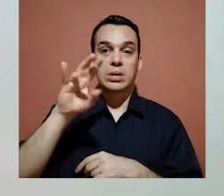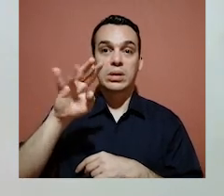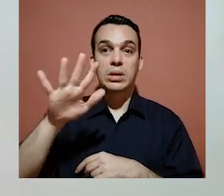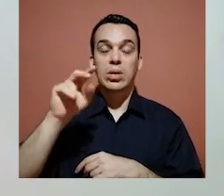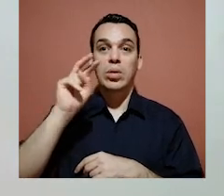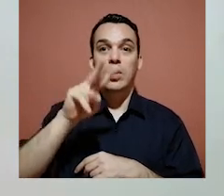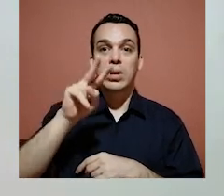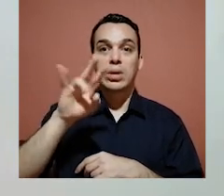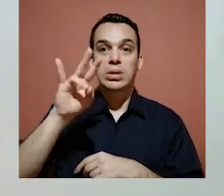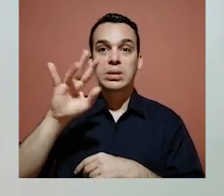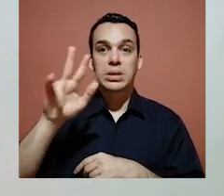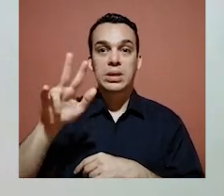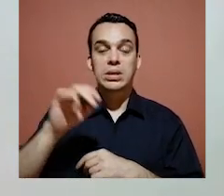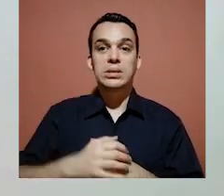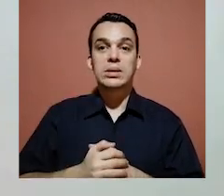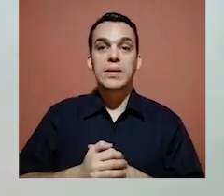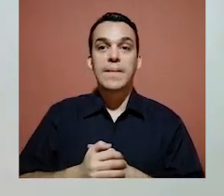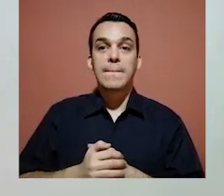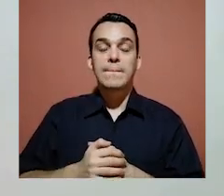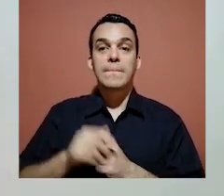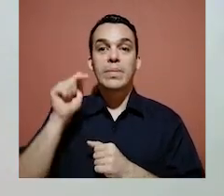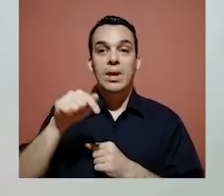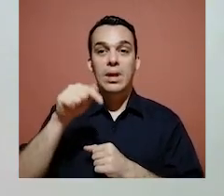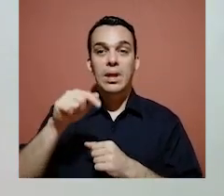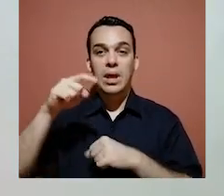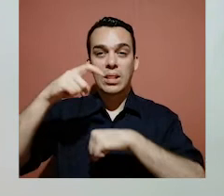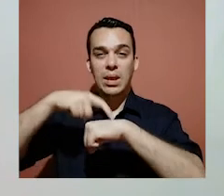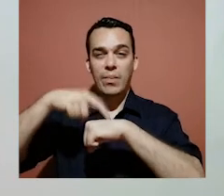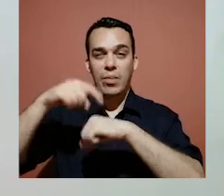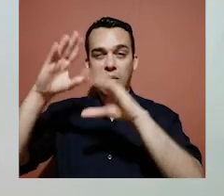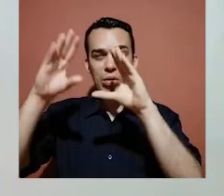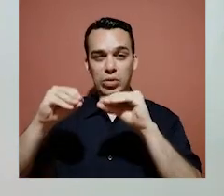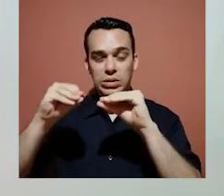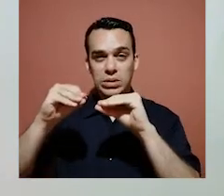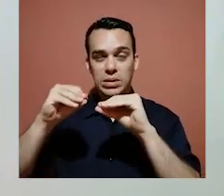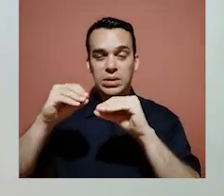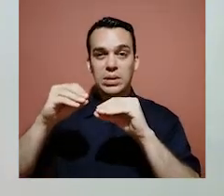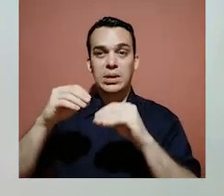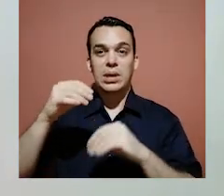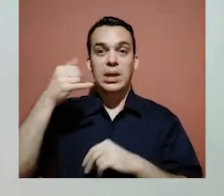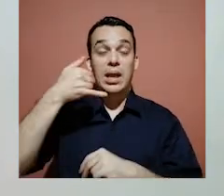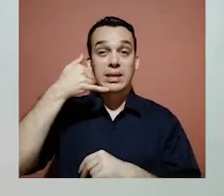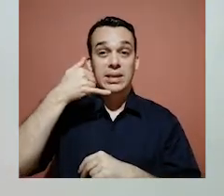-6763. Inclusive en fines de semana o en horas nocturnas, cuando la gente nos llama, la central les va a